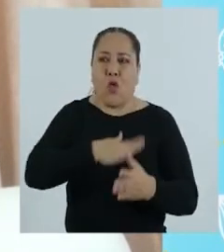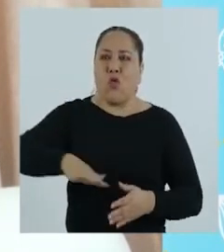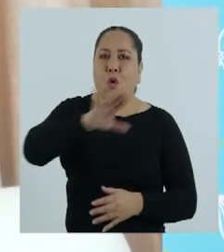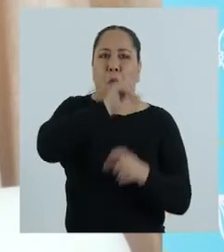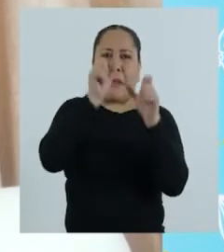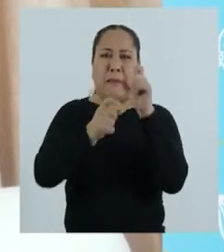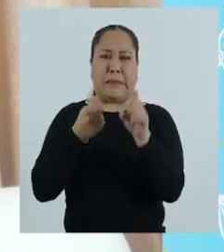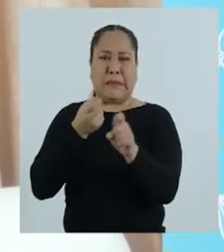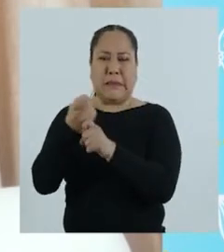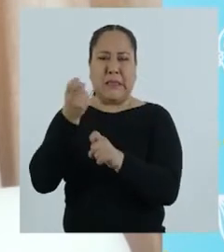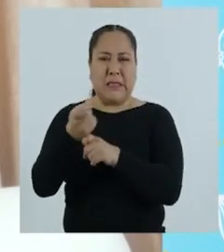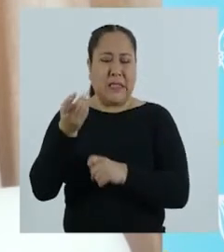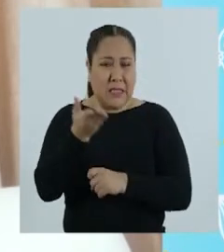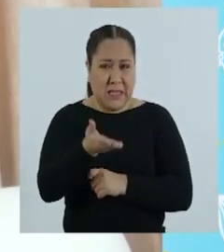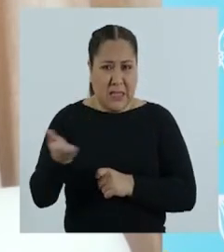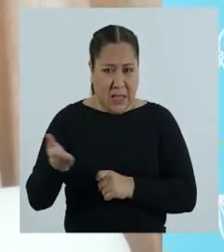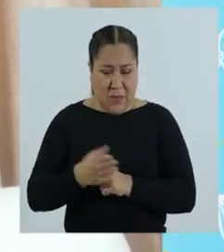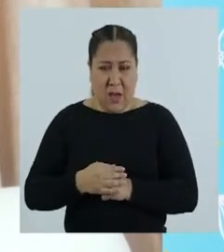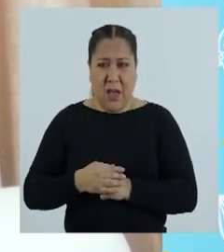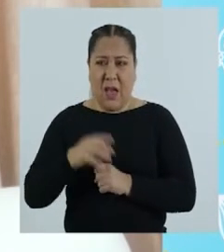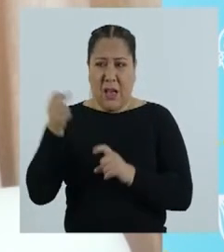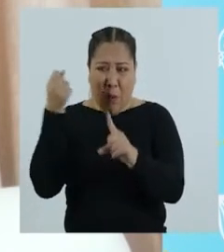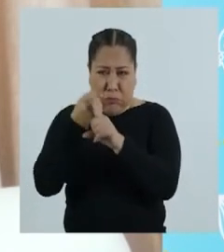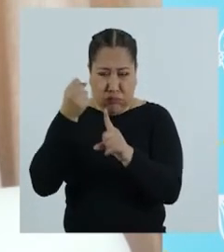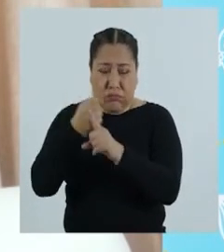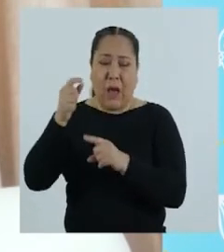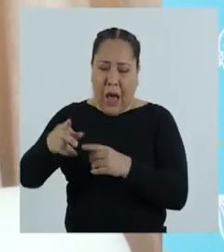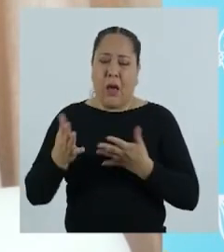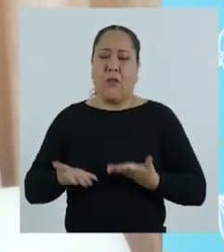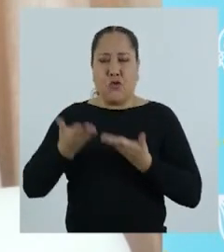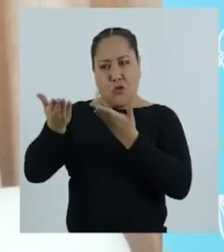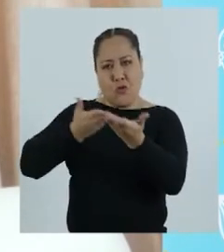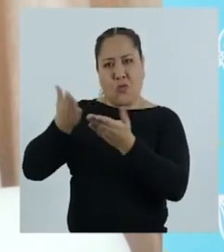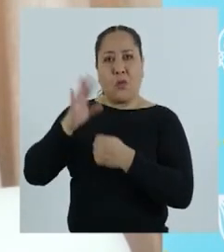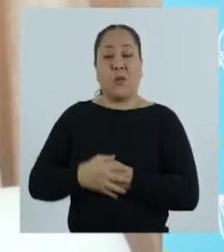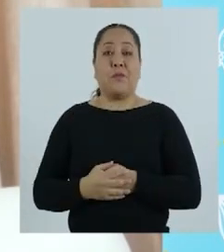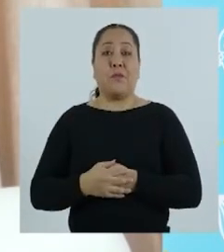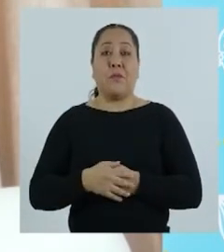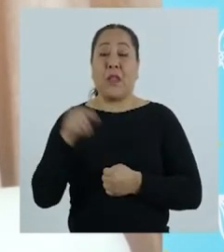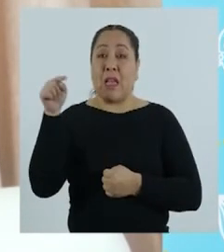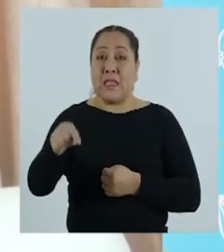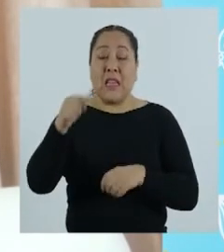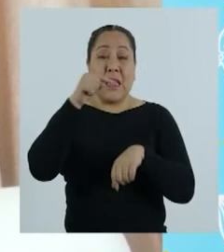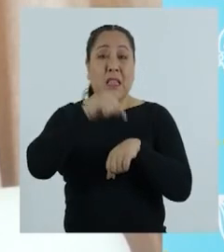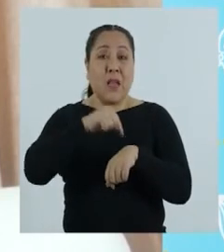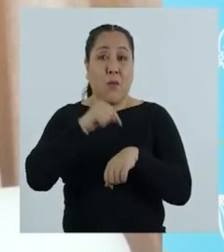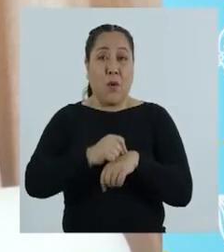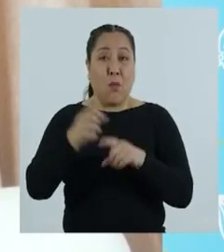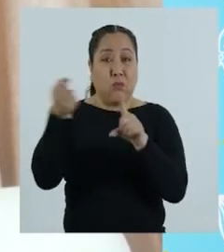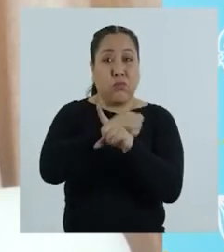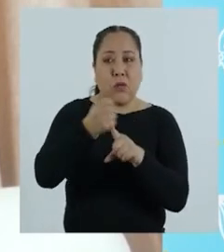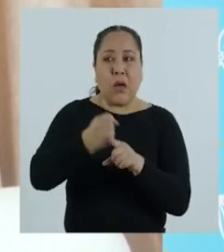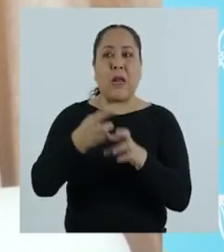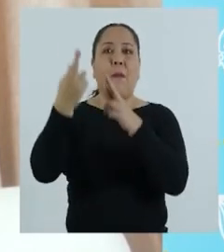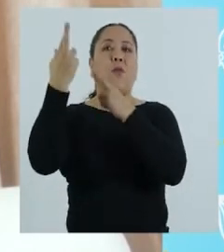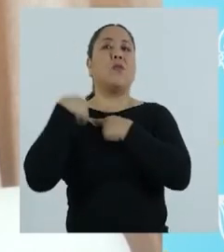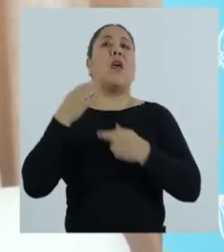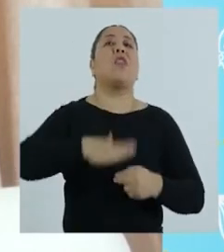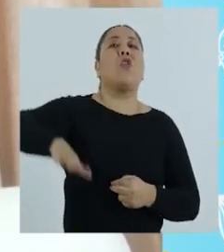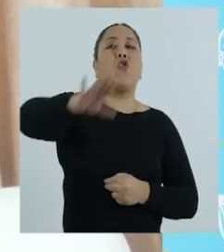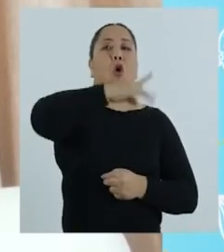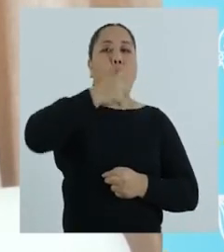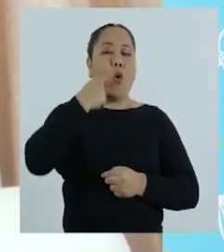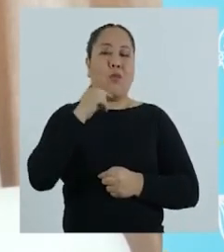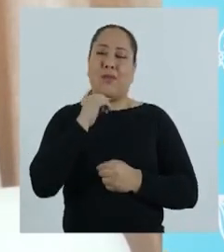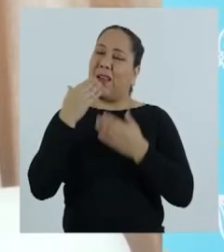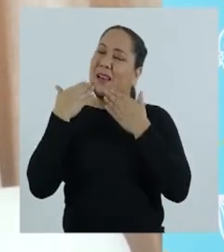para servir a todas aquellas víctimas que son o han padecido violencia. Así que la situación de violencia